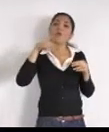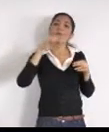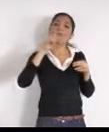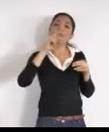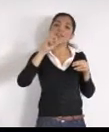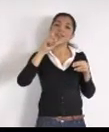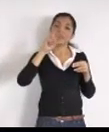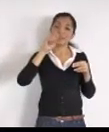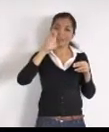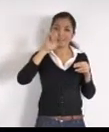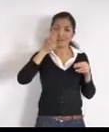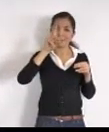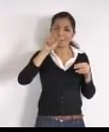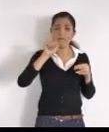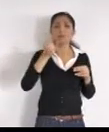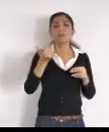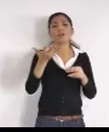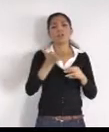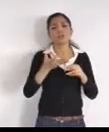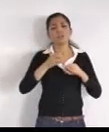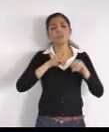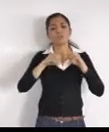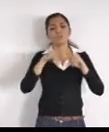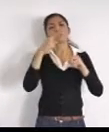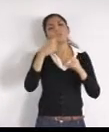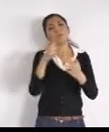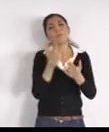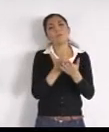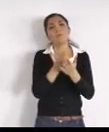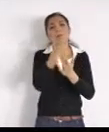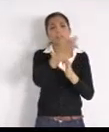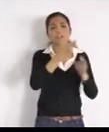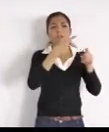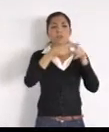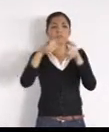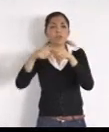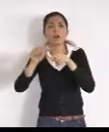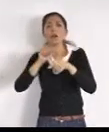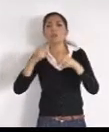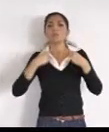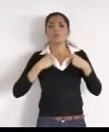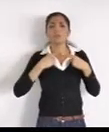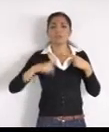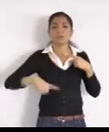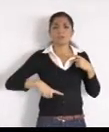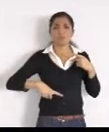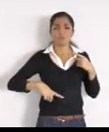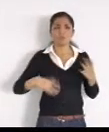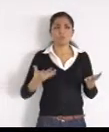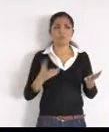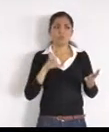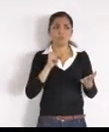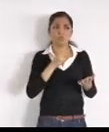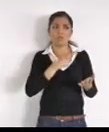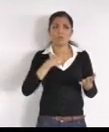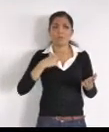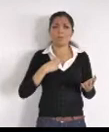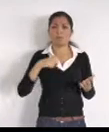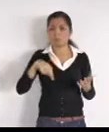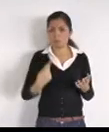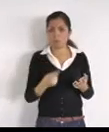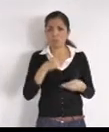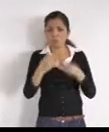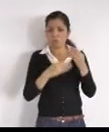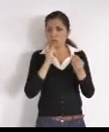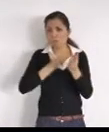diferencia, con algunos servidores, lo voy a revisar, no debe ser así, todos los que pagan, impuestos, la responsabilidad del gobierno, es prestar, los servicios públicos, no sé si